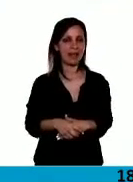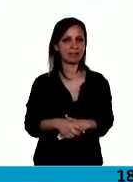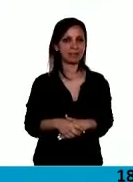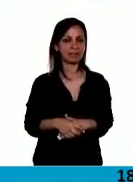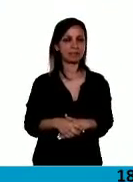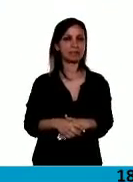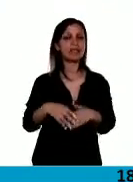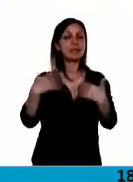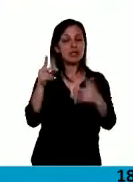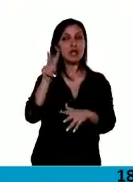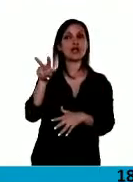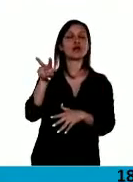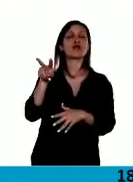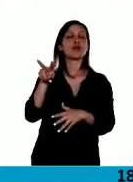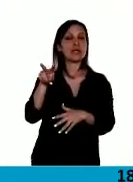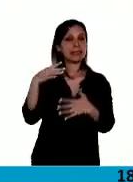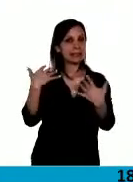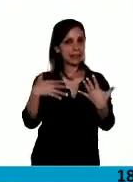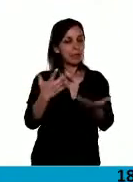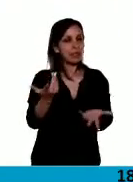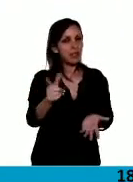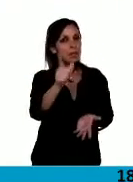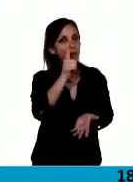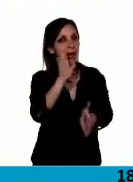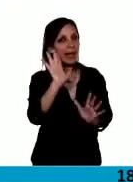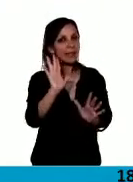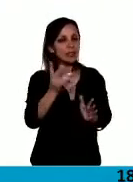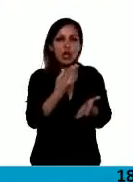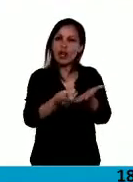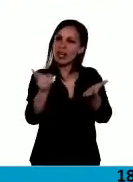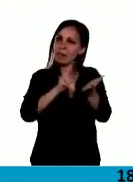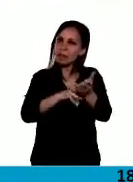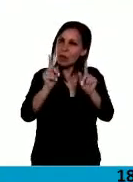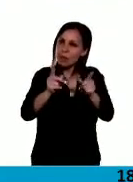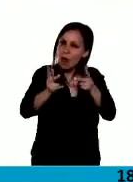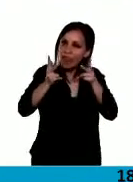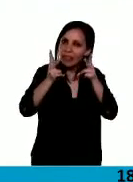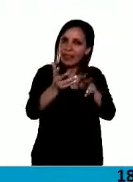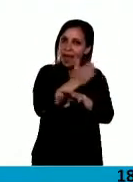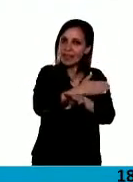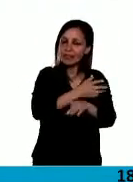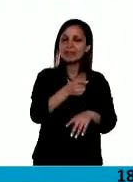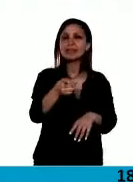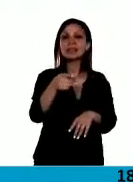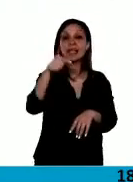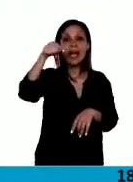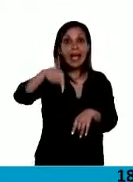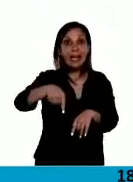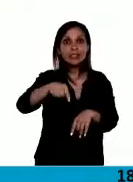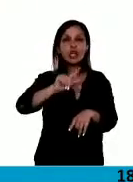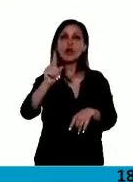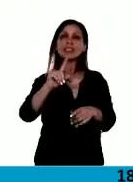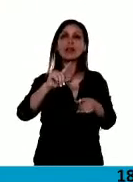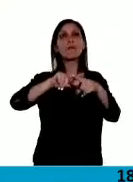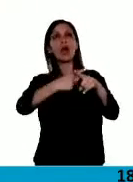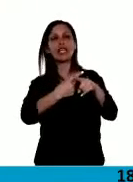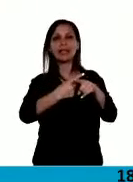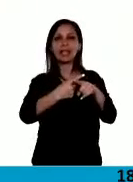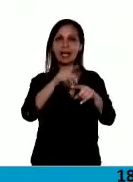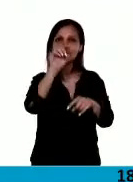me parece, señor Presidente, y vuelvo a repetir lo que dije en un comienzo, esto no es un acto de gobierno solamente.